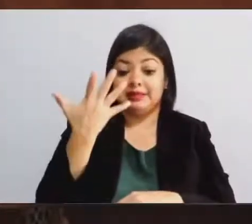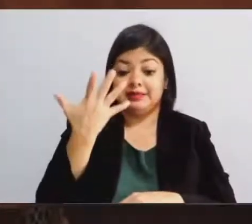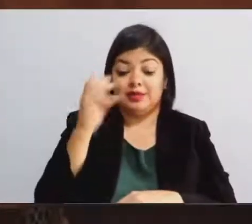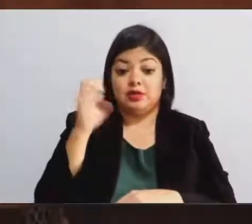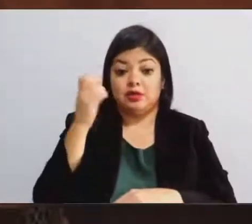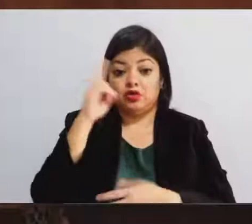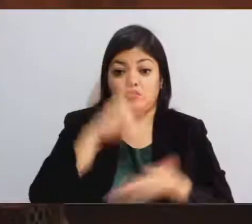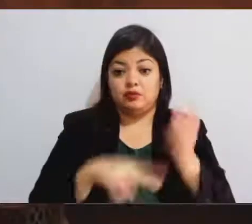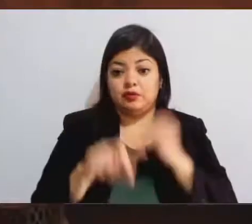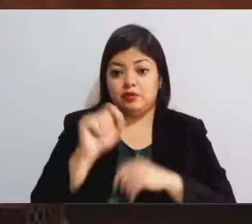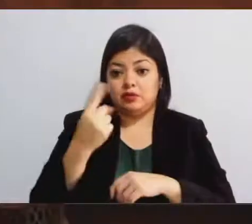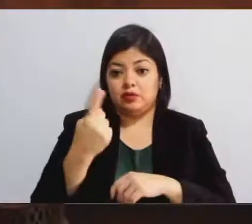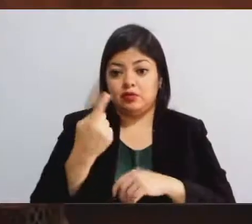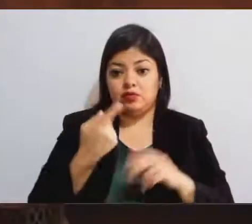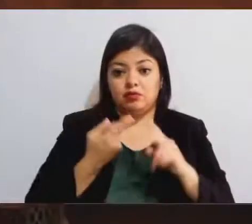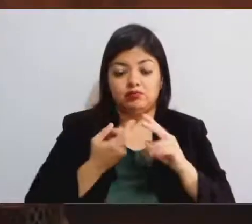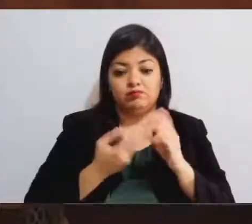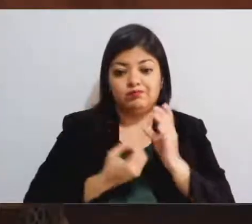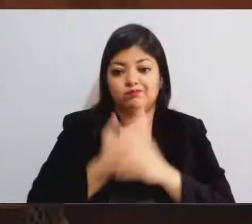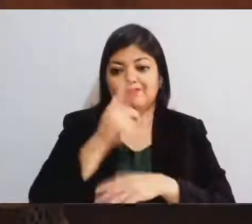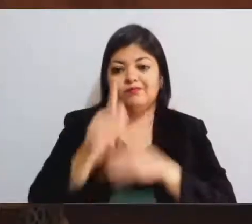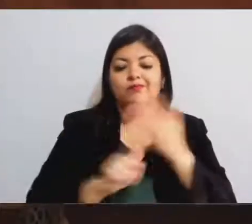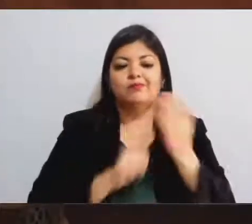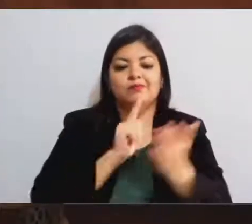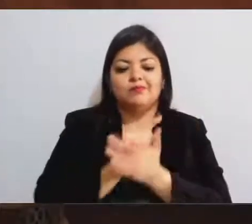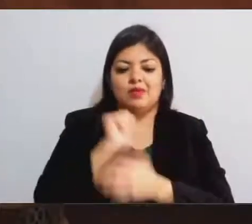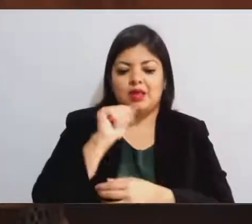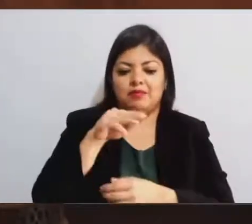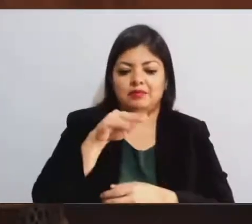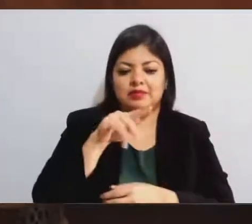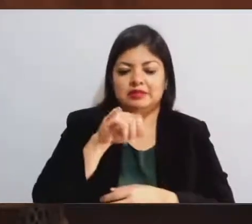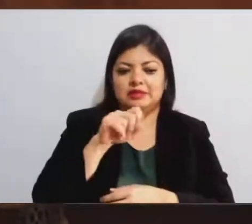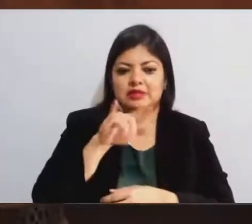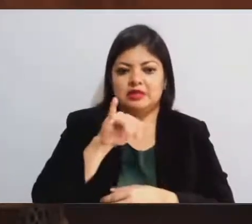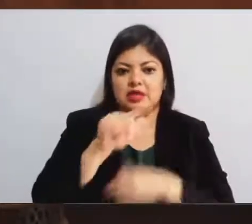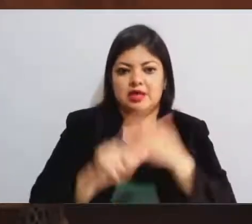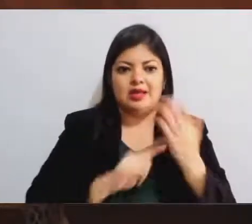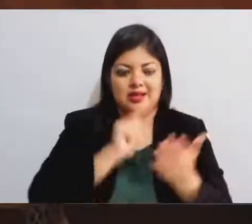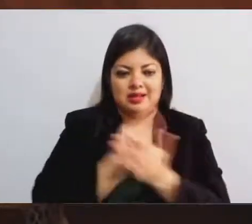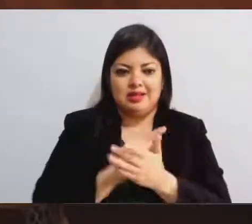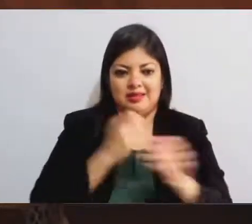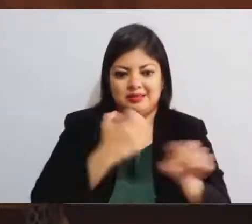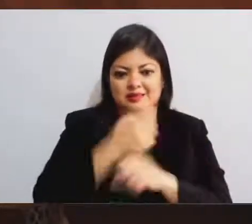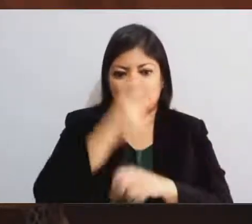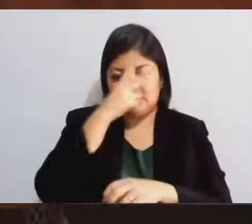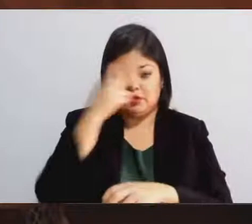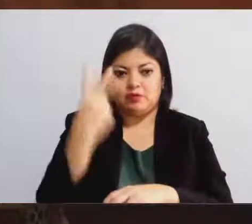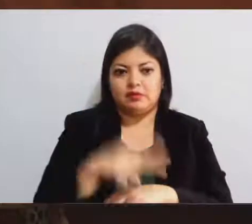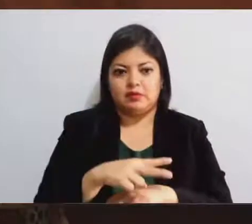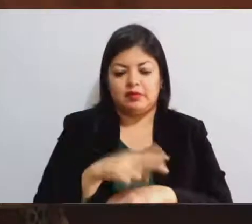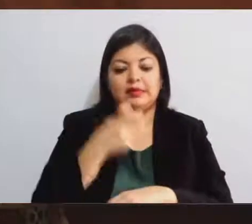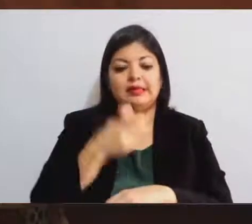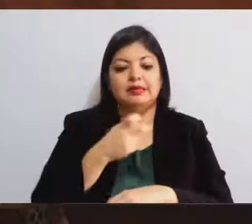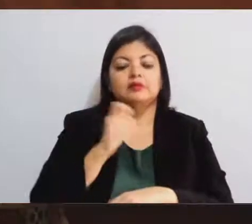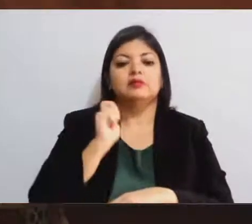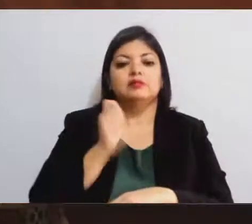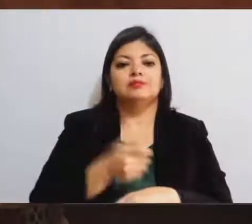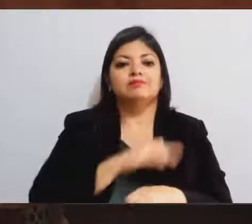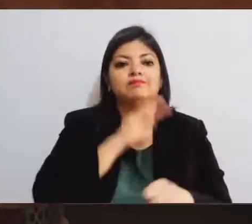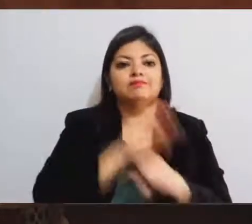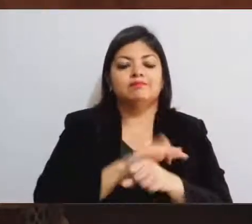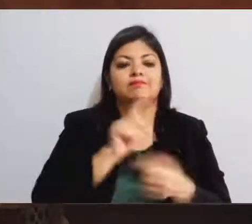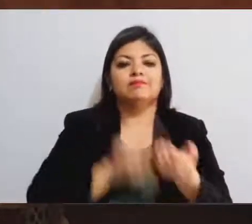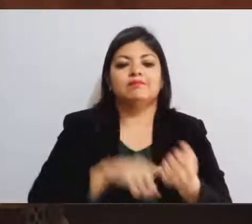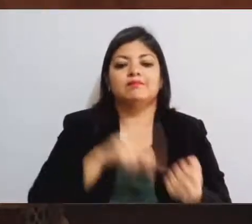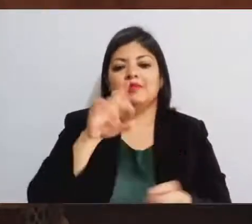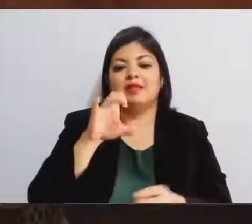entró en vigor la Ley de Amnistía del Estado de México, lo cual refuerza y amplía los delitos